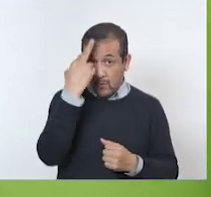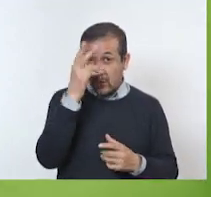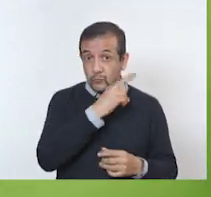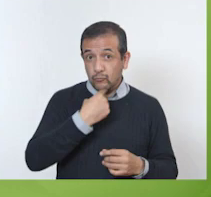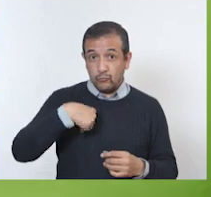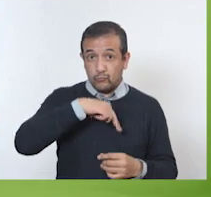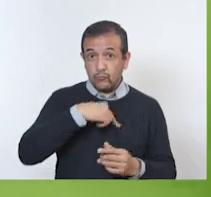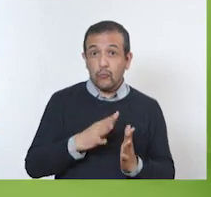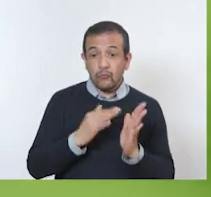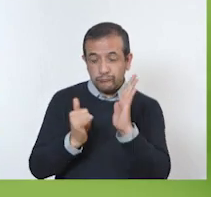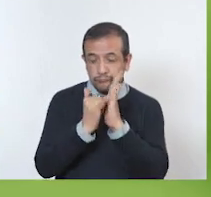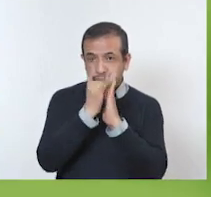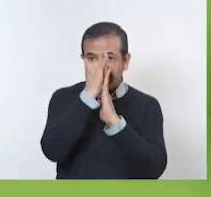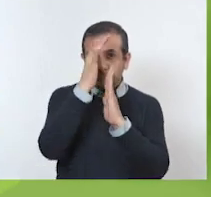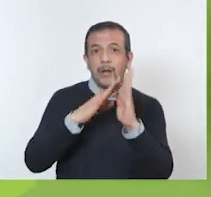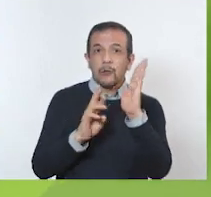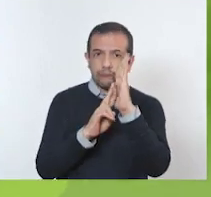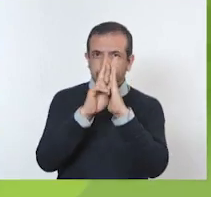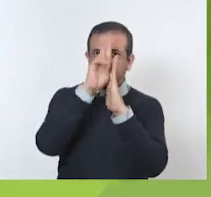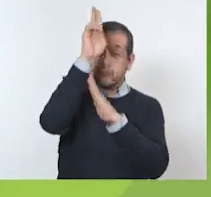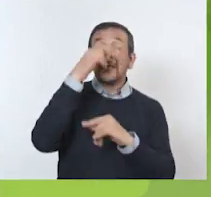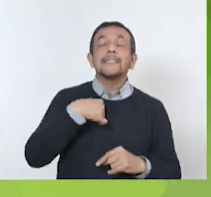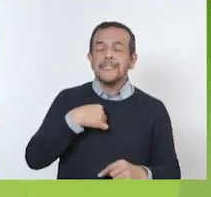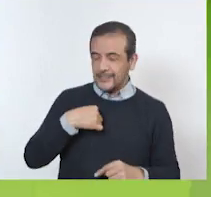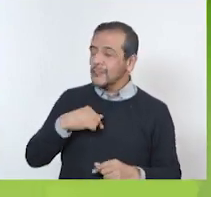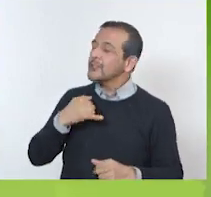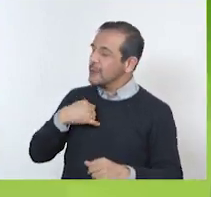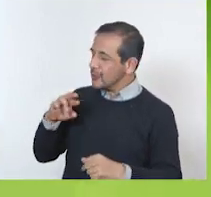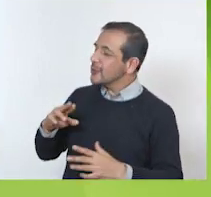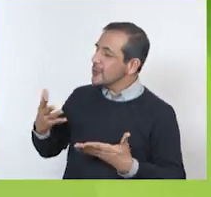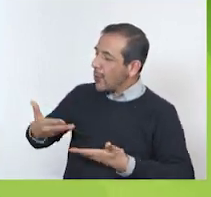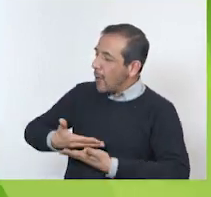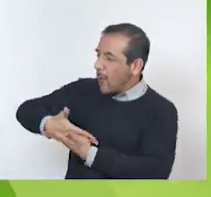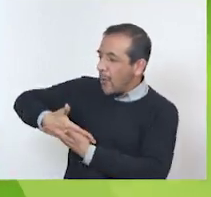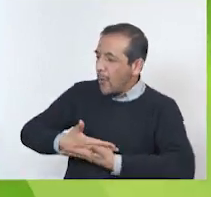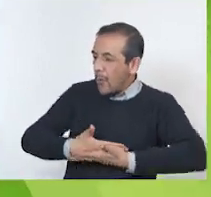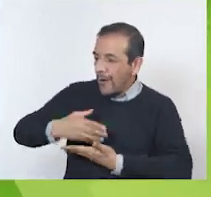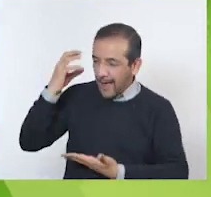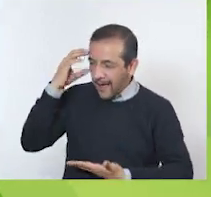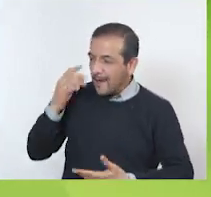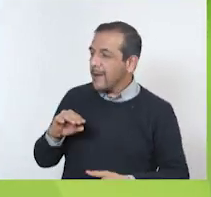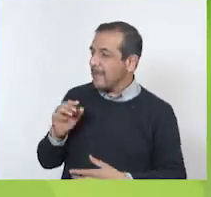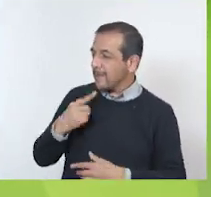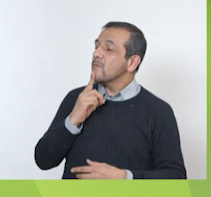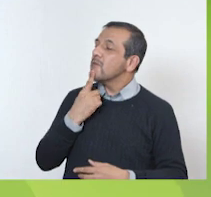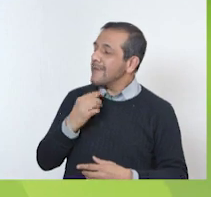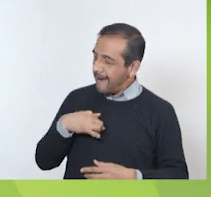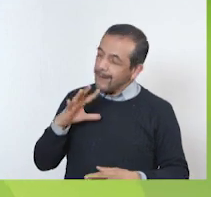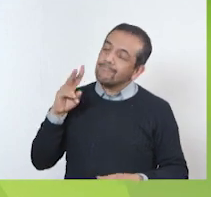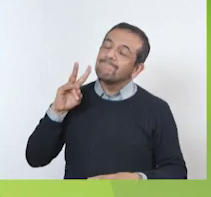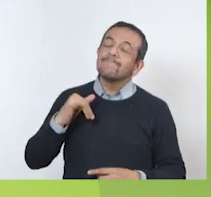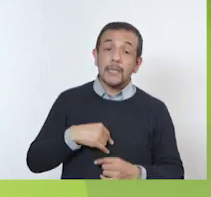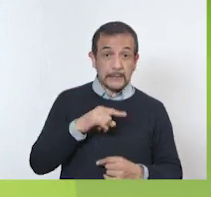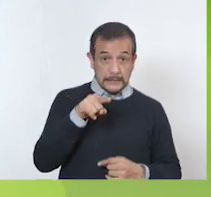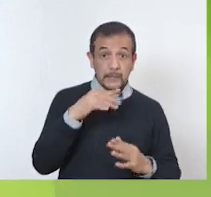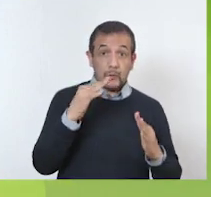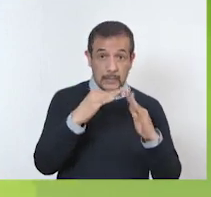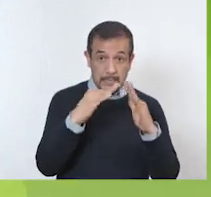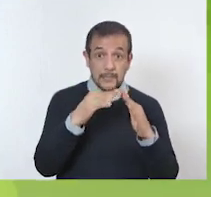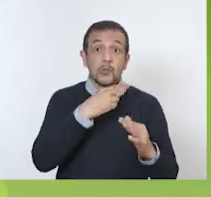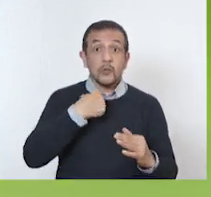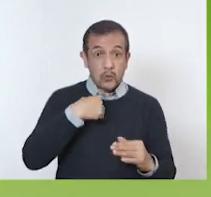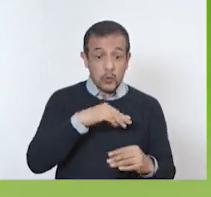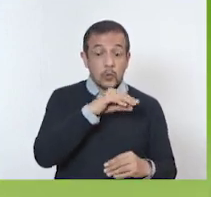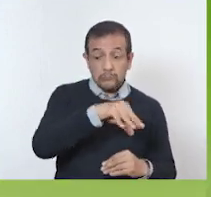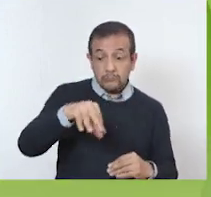espacial? Sí, claro. Y yo le hice una cuna a Adelita. Así como hemos aprendido a jugar dentro de casa con este material,